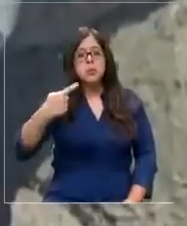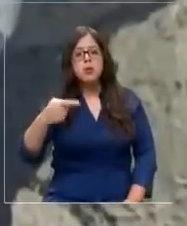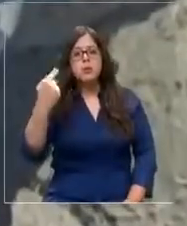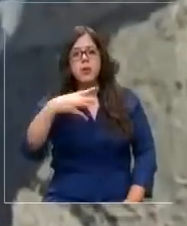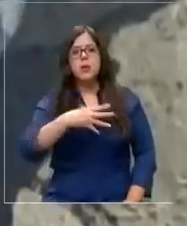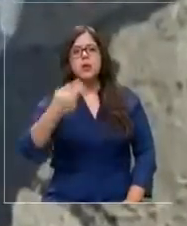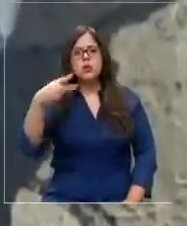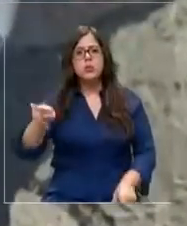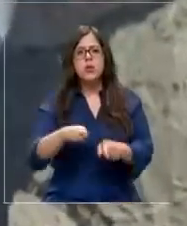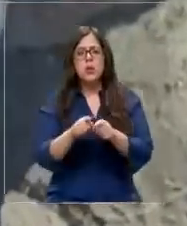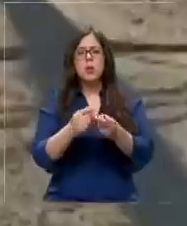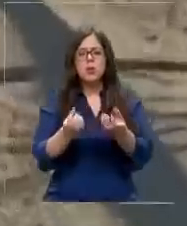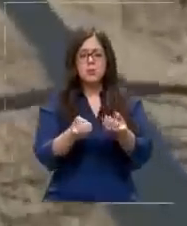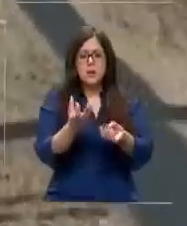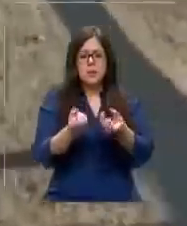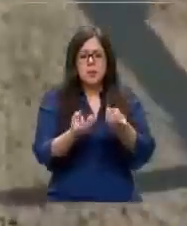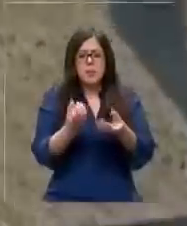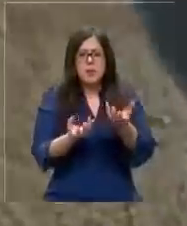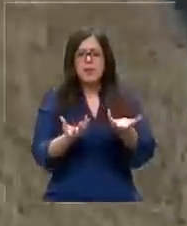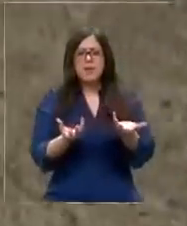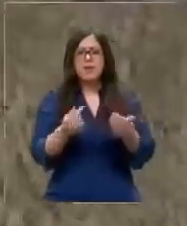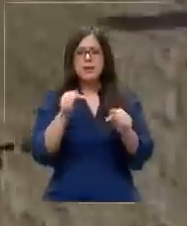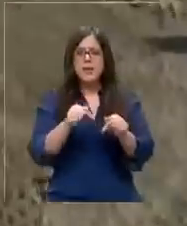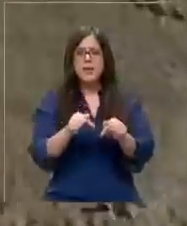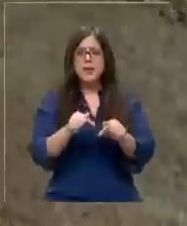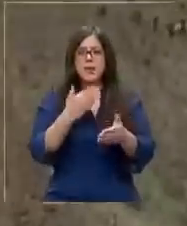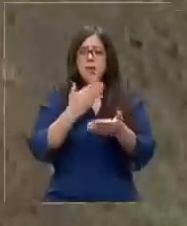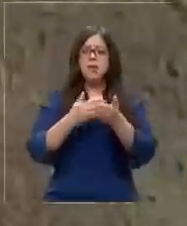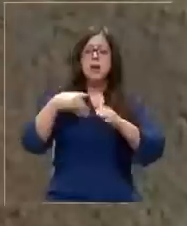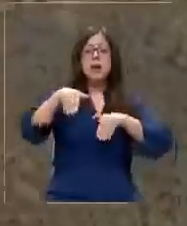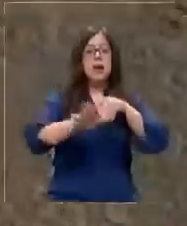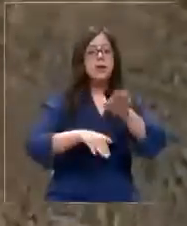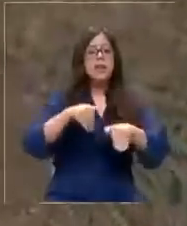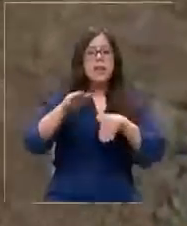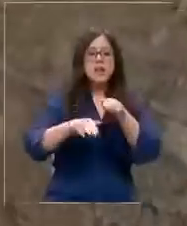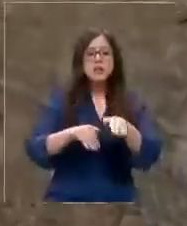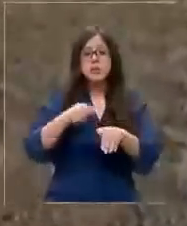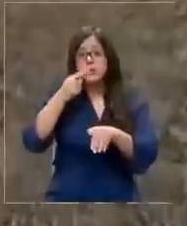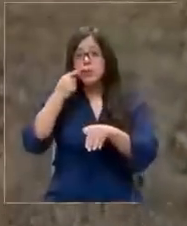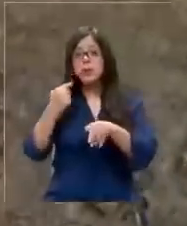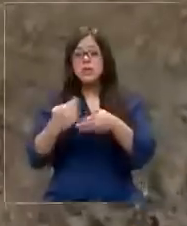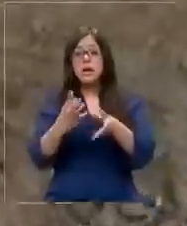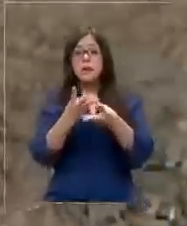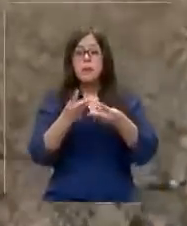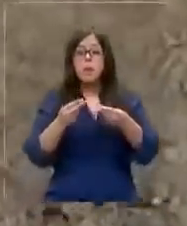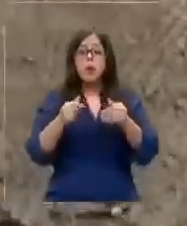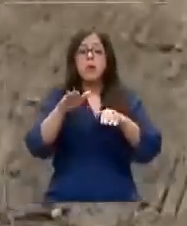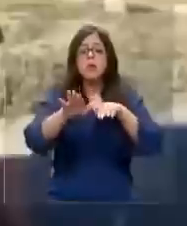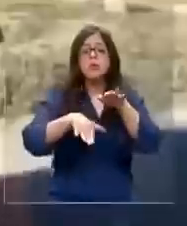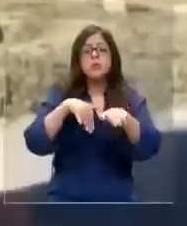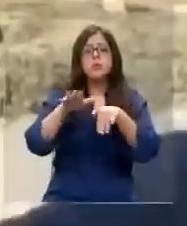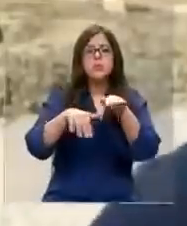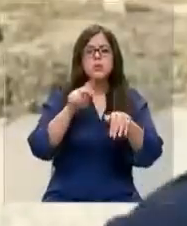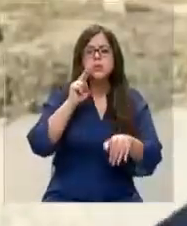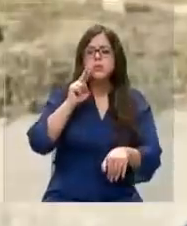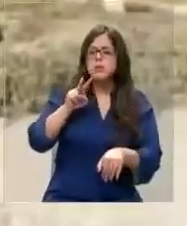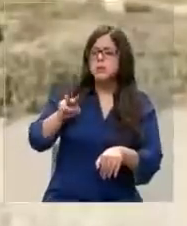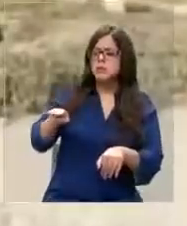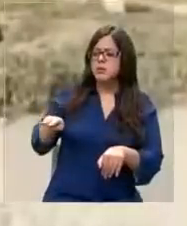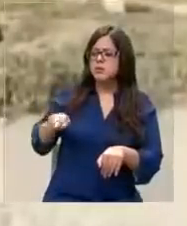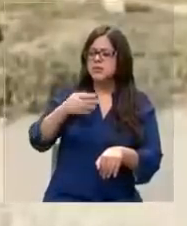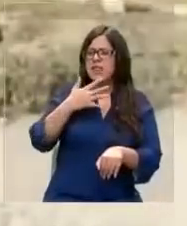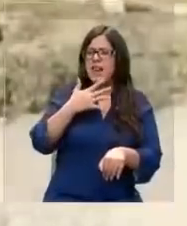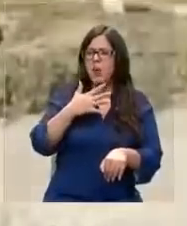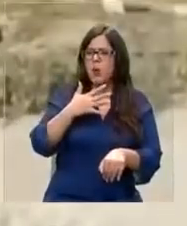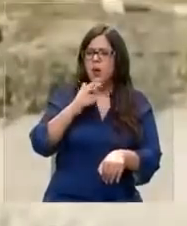graves quemaduras. Ibamos caminando, de repente le miro los pies que se los había mojado. Miró hacia atrás y había como un charco de agua,